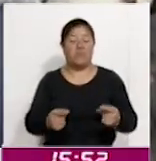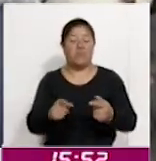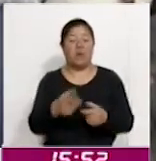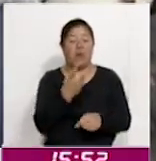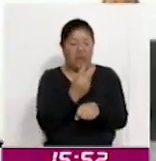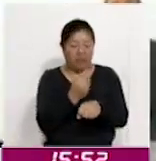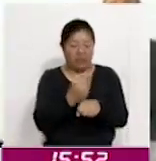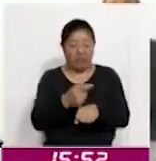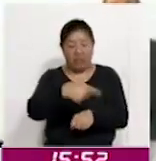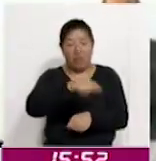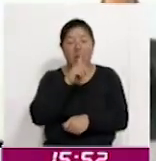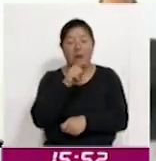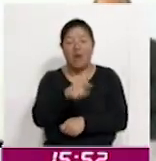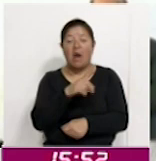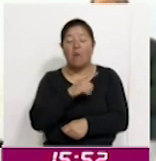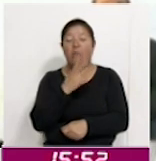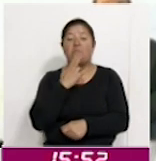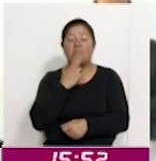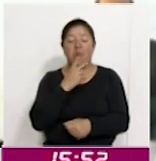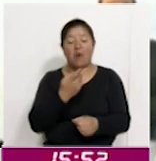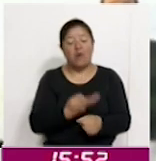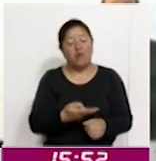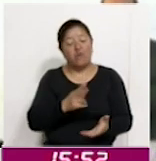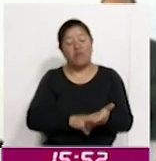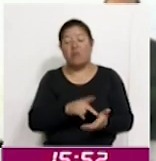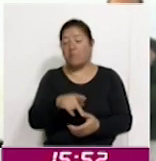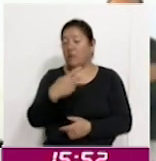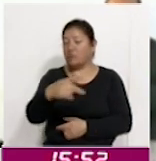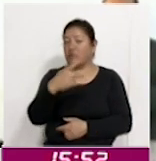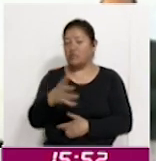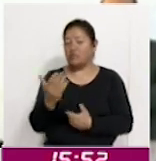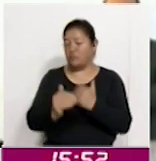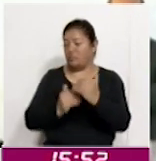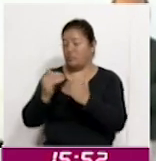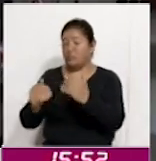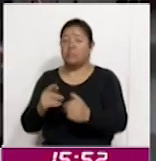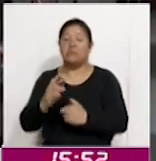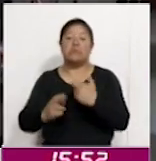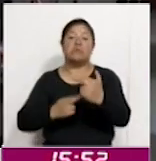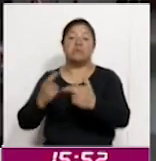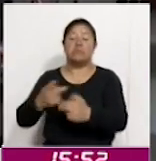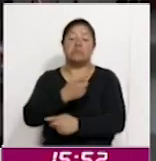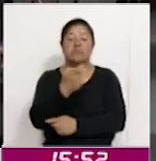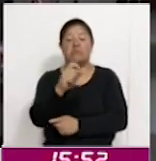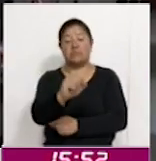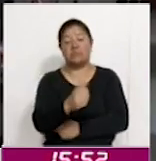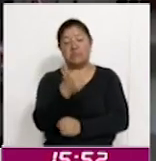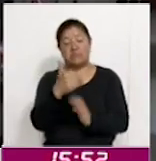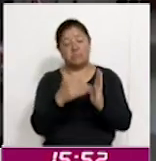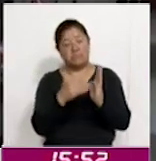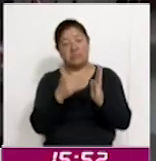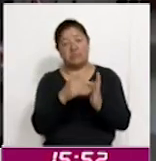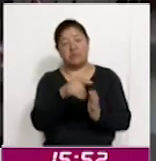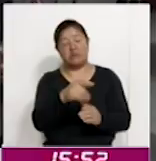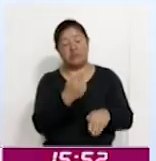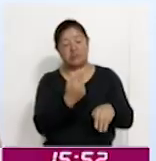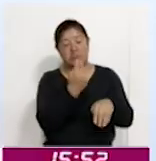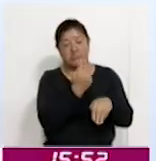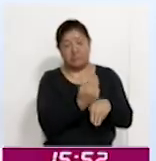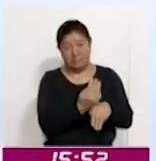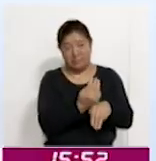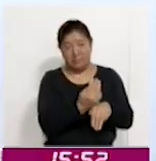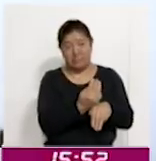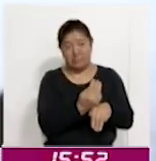y reusar el agua en sus procesos productivos y devolver más de 126 millones de metros cúbicos